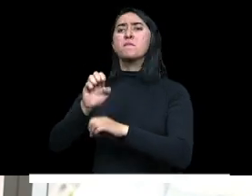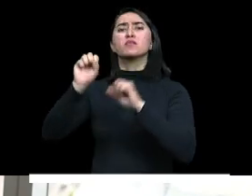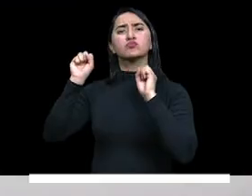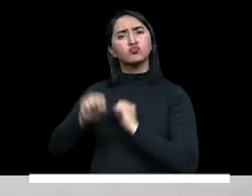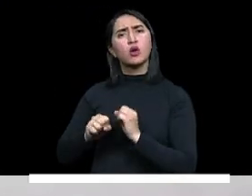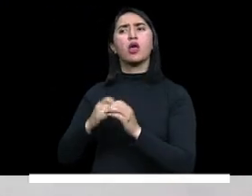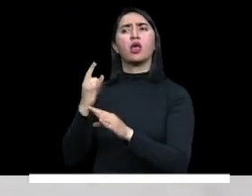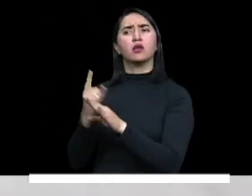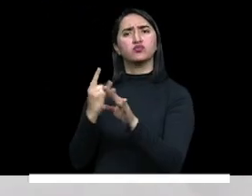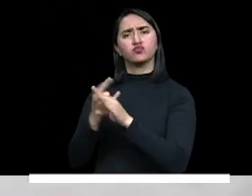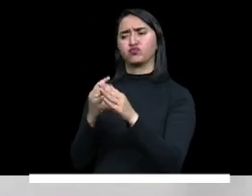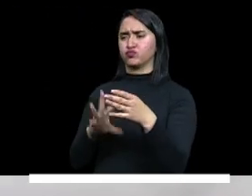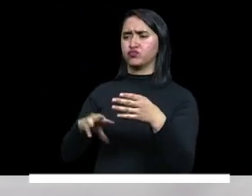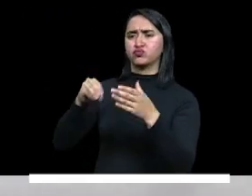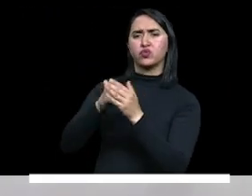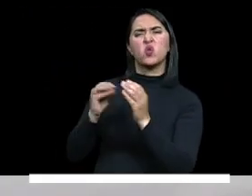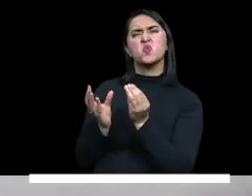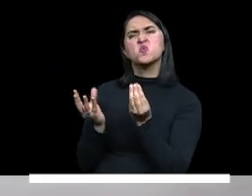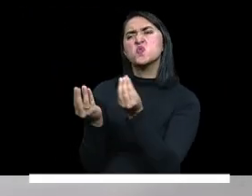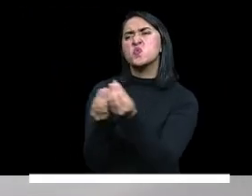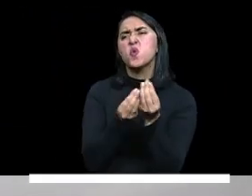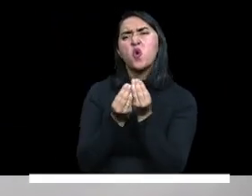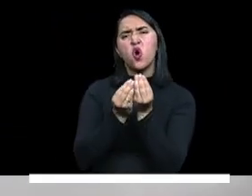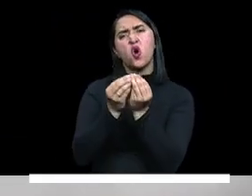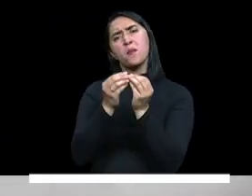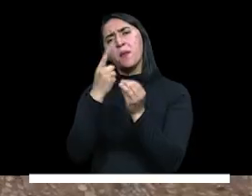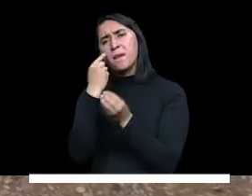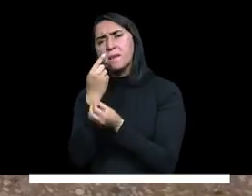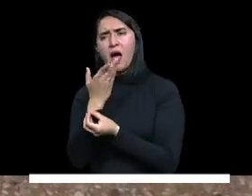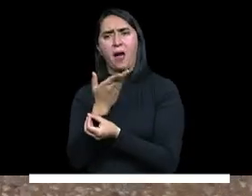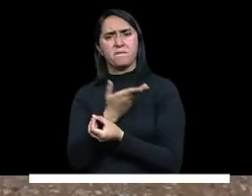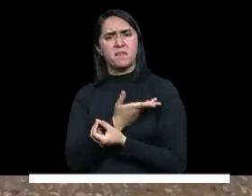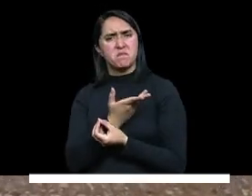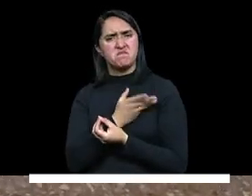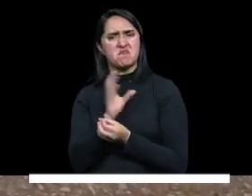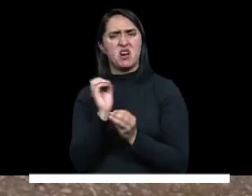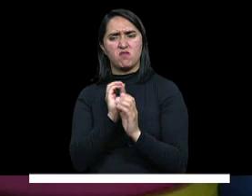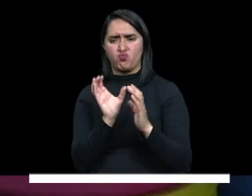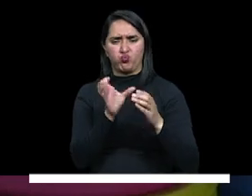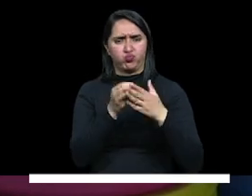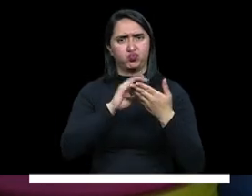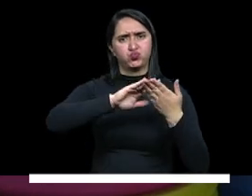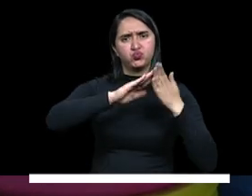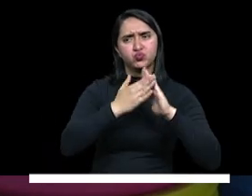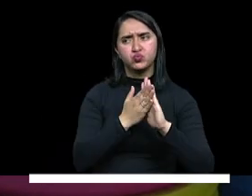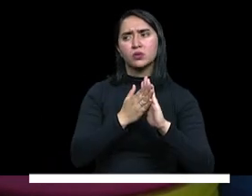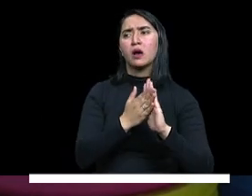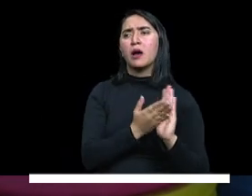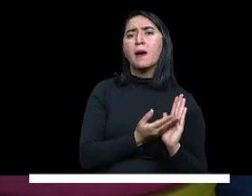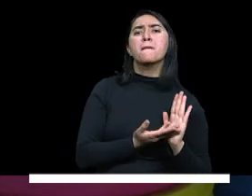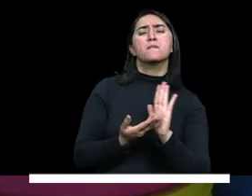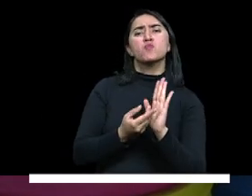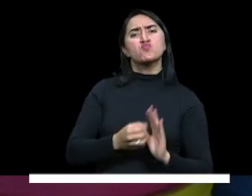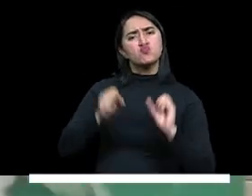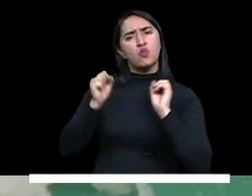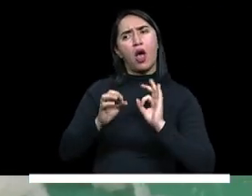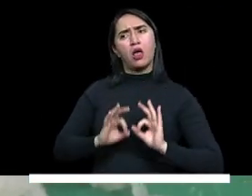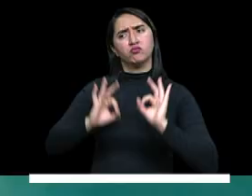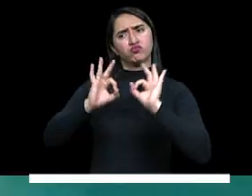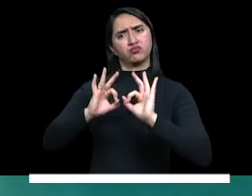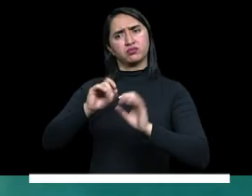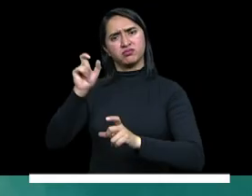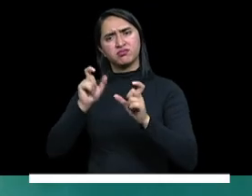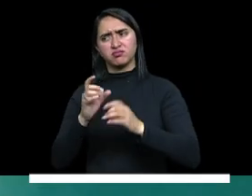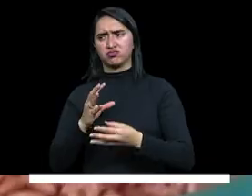por asociaciones de padres, de familia o por las juntas de acción comunal con el fin de garantizar una mayor apropiación en el